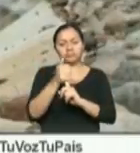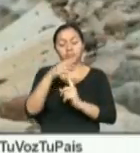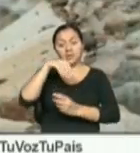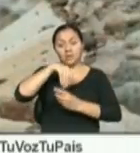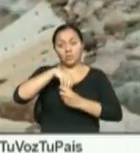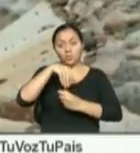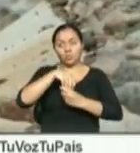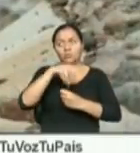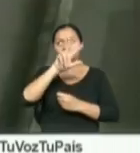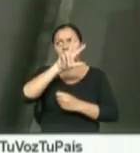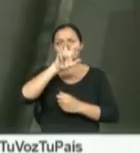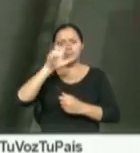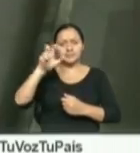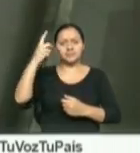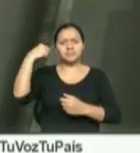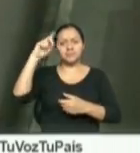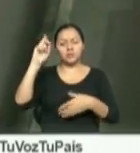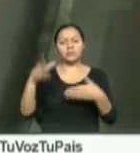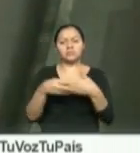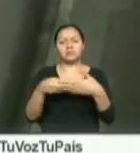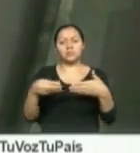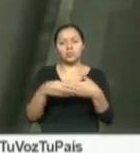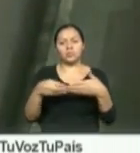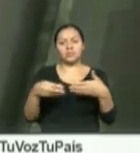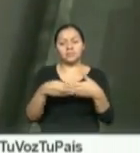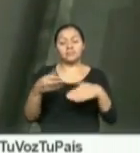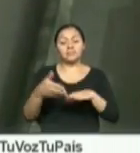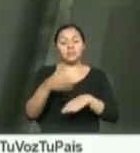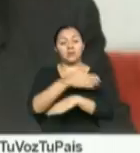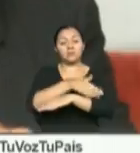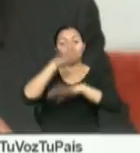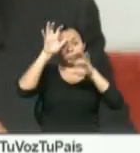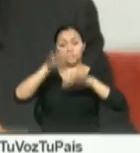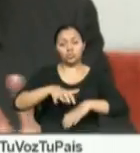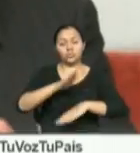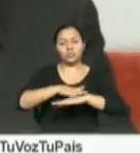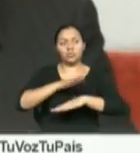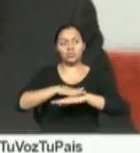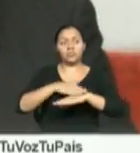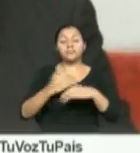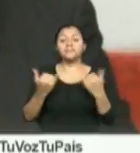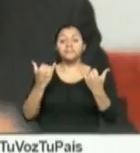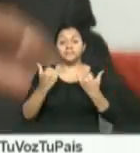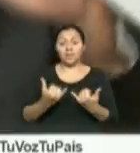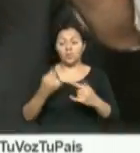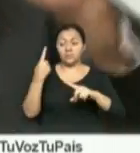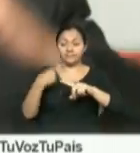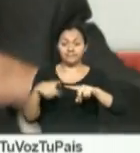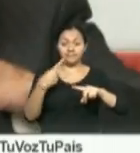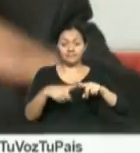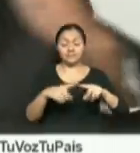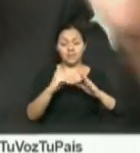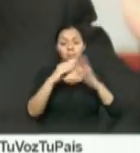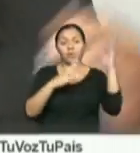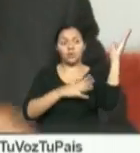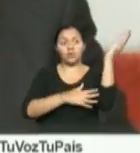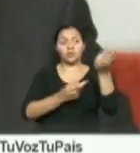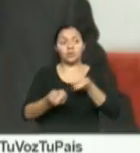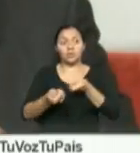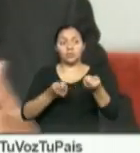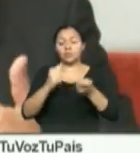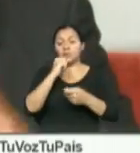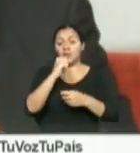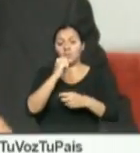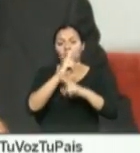ahorro de más de 300 millones de dólares en pérdidas por el invierno. Ahora mismo nuestros multipropósitos han protegido amplias